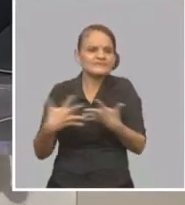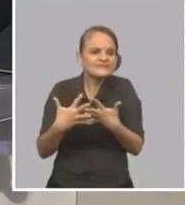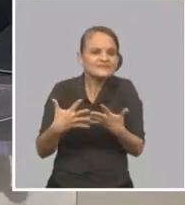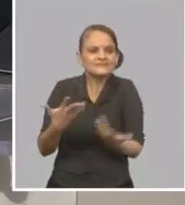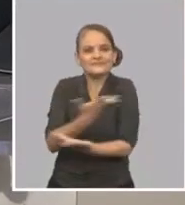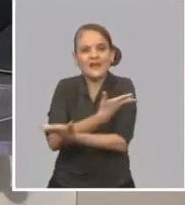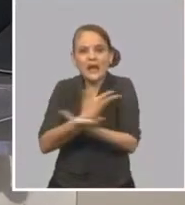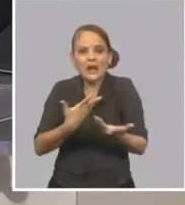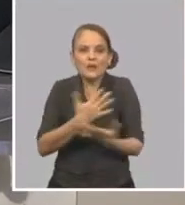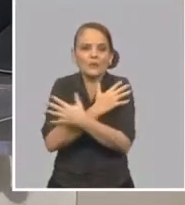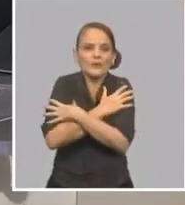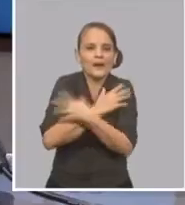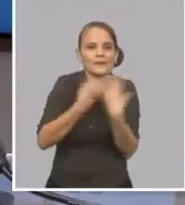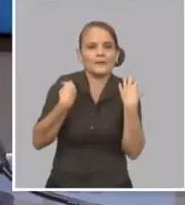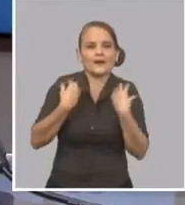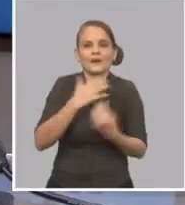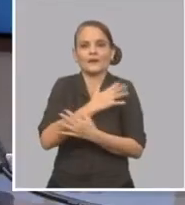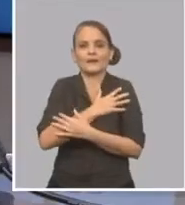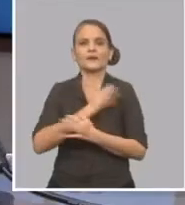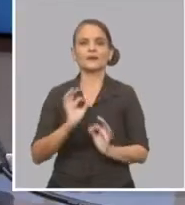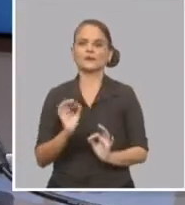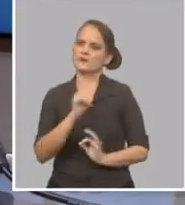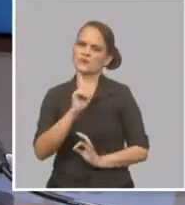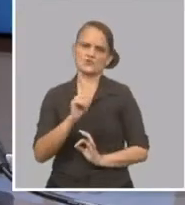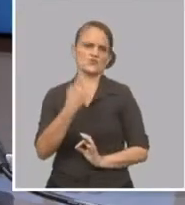cerca, si no se justifica ni es necesario.